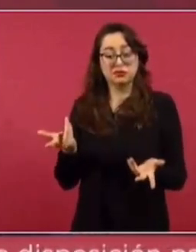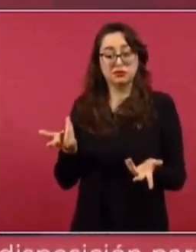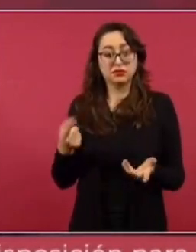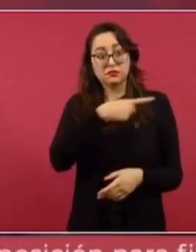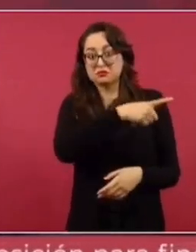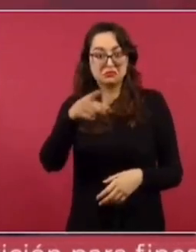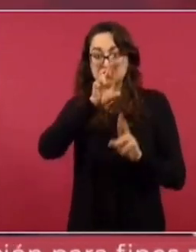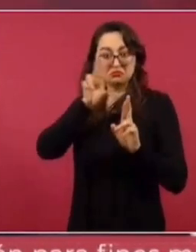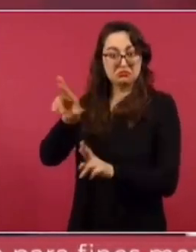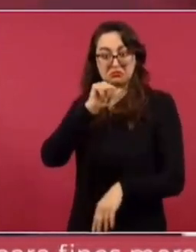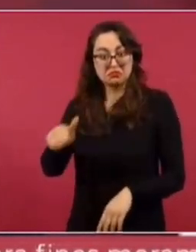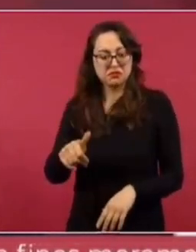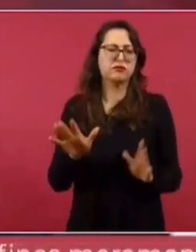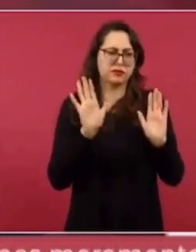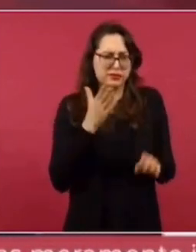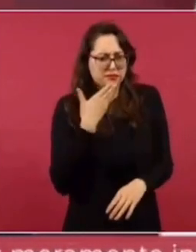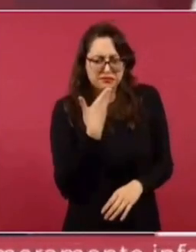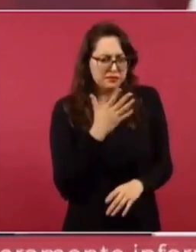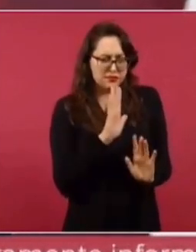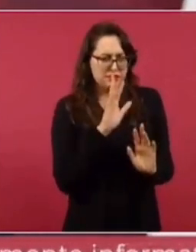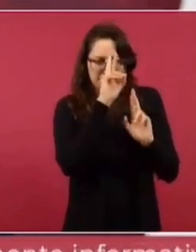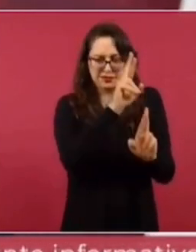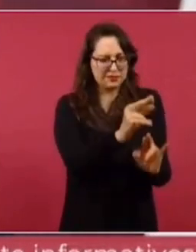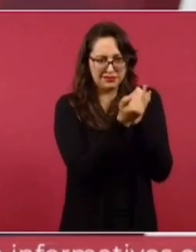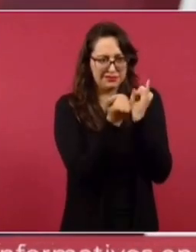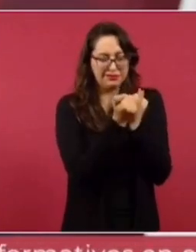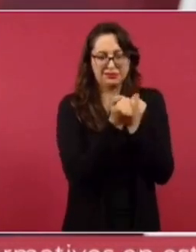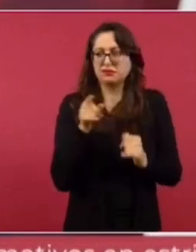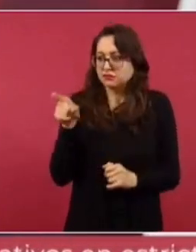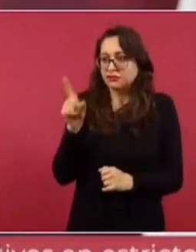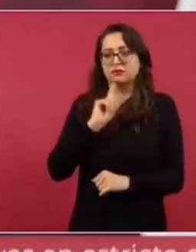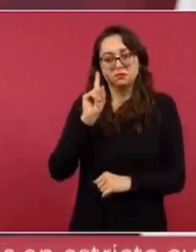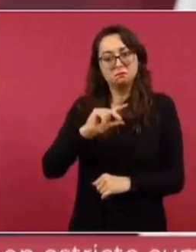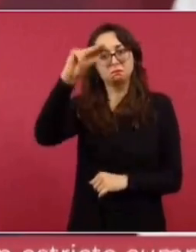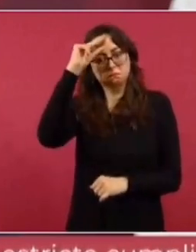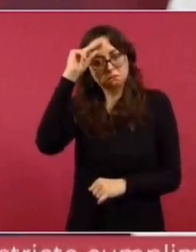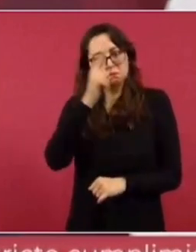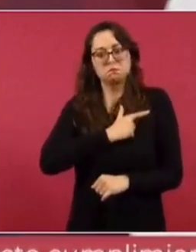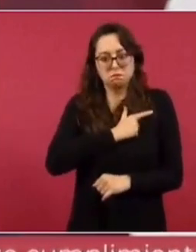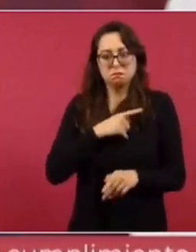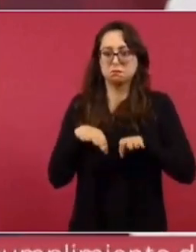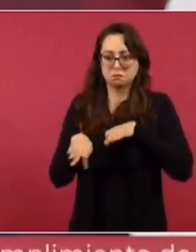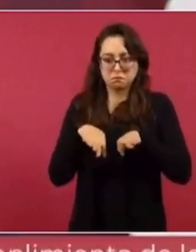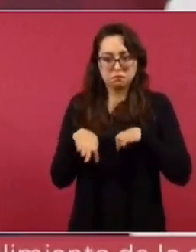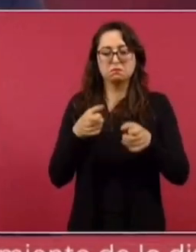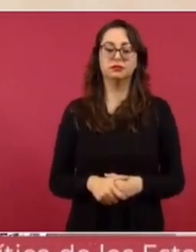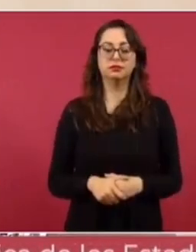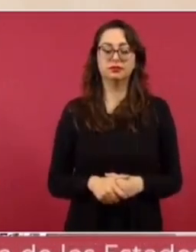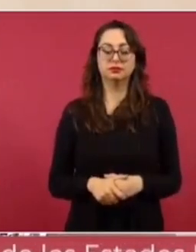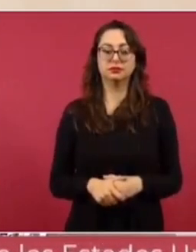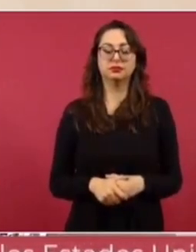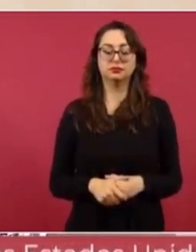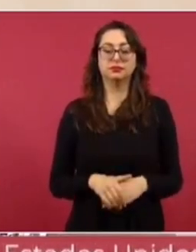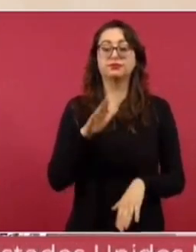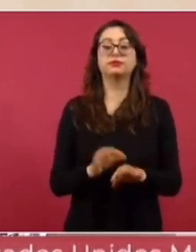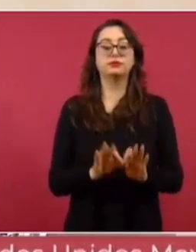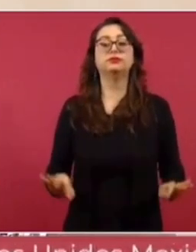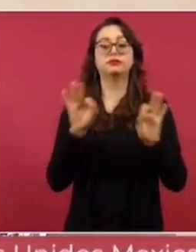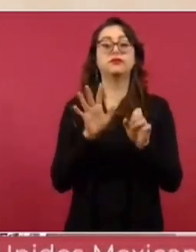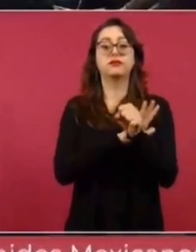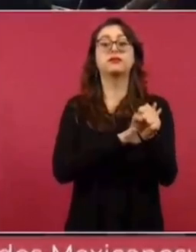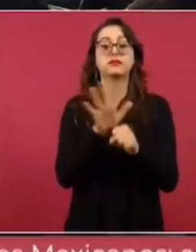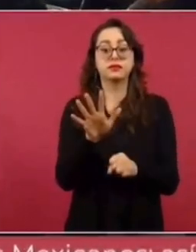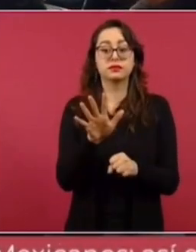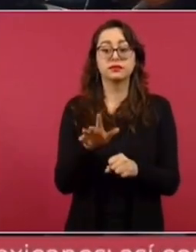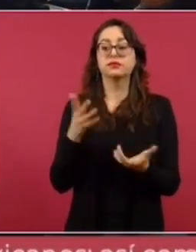Pero yo la considero, una mujer inteligente, trabajadora, buena periodista. Lo importante es que se llegue a